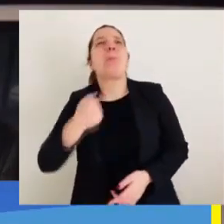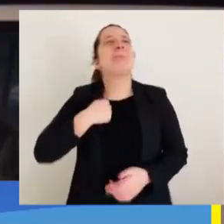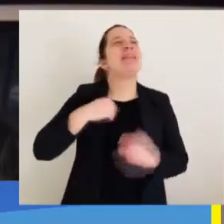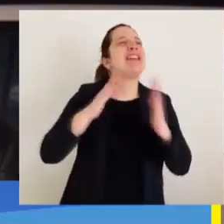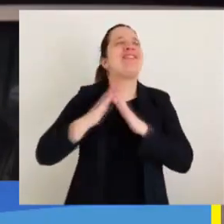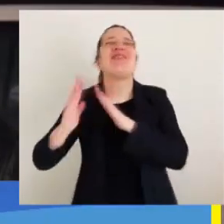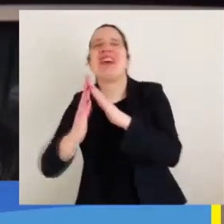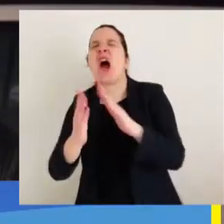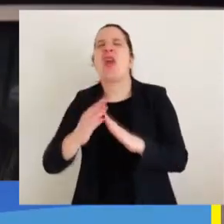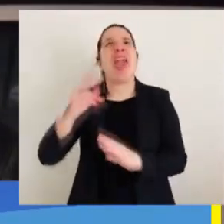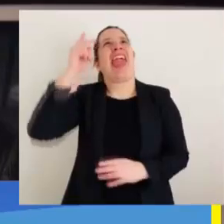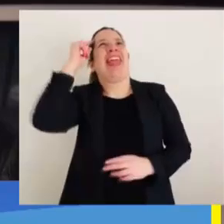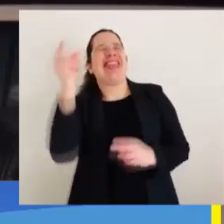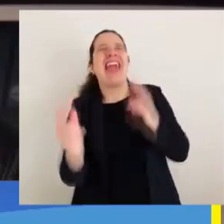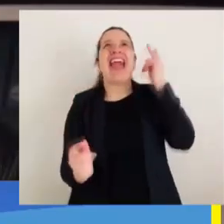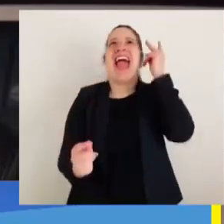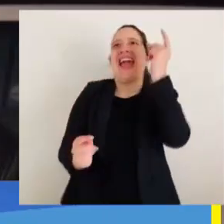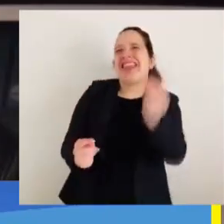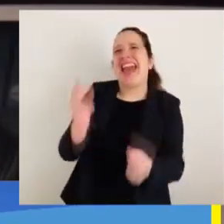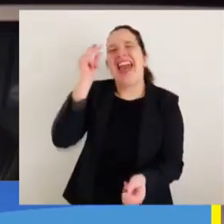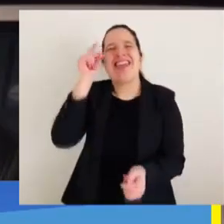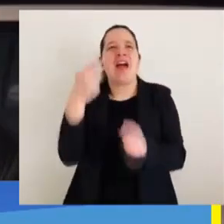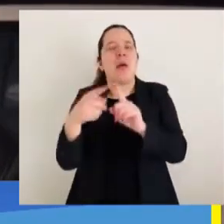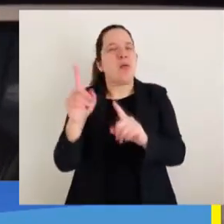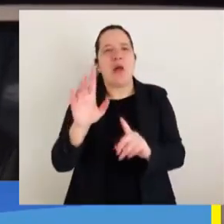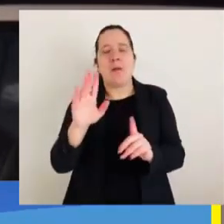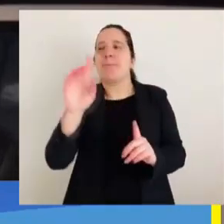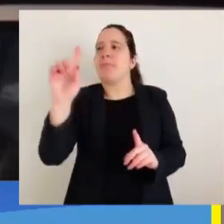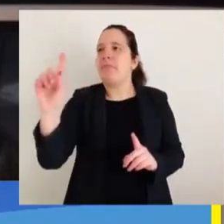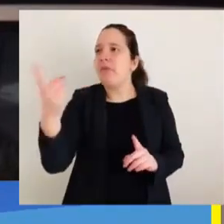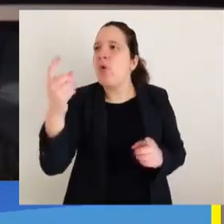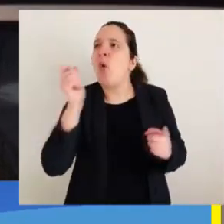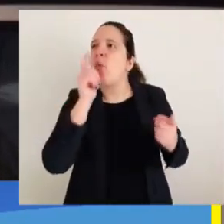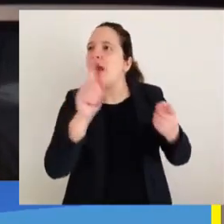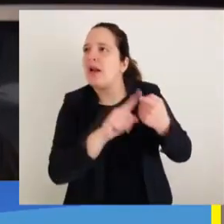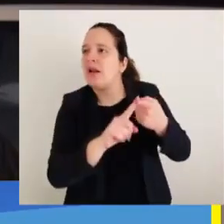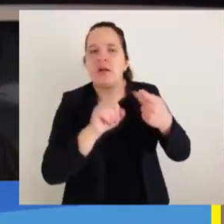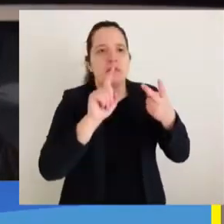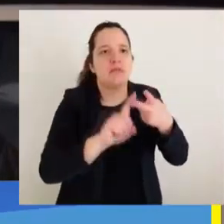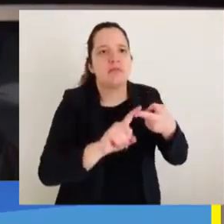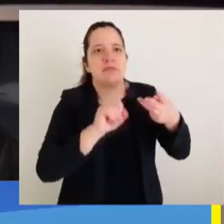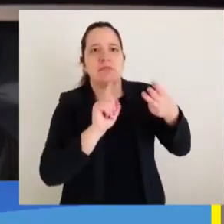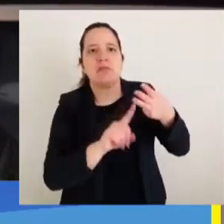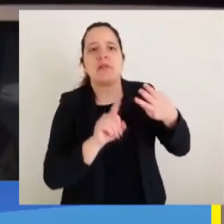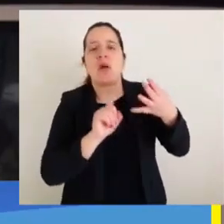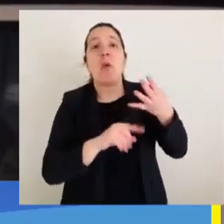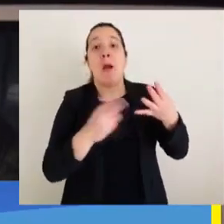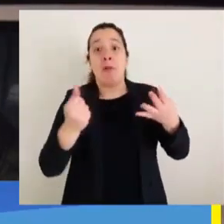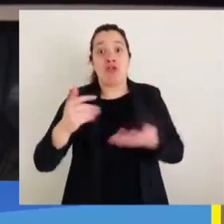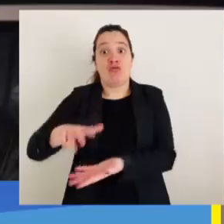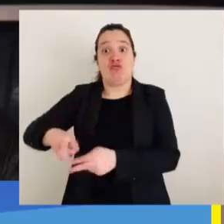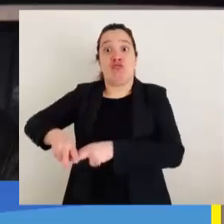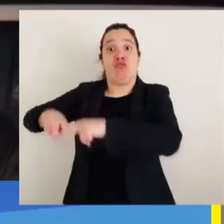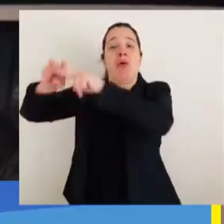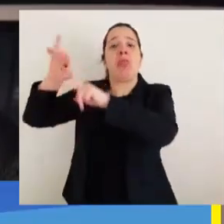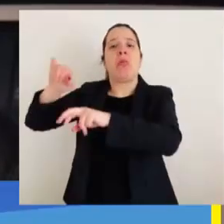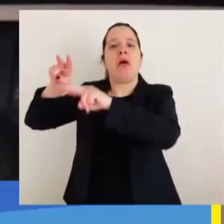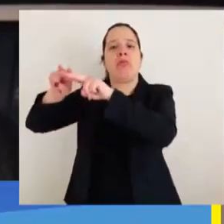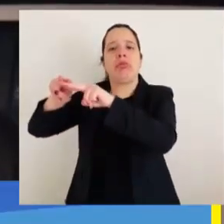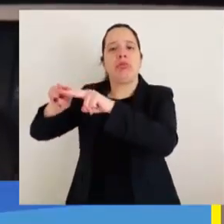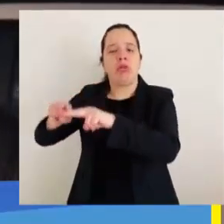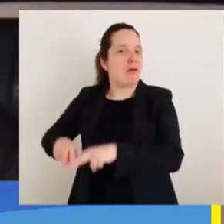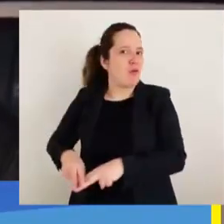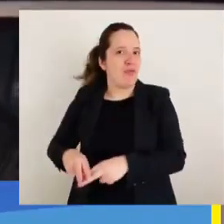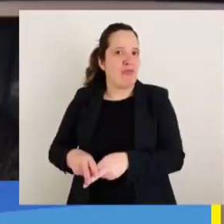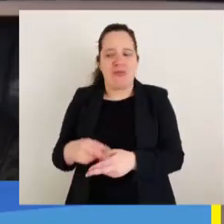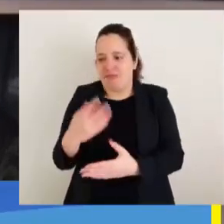ideas, querían hacerlo todo. Pero después fueron entendiendo que había que priorizar porque la plata no era eterna, por lo tanto había que poner el foco en los